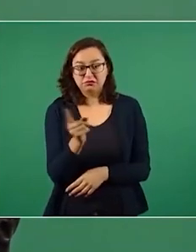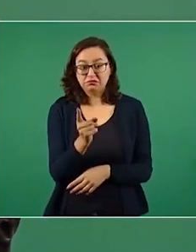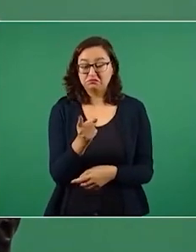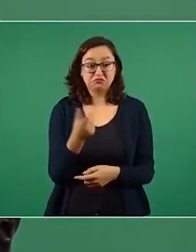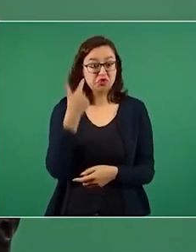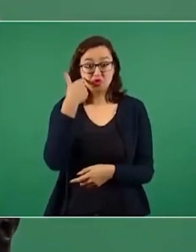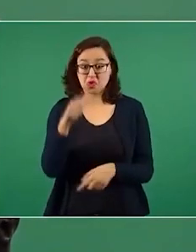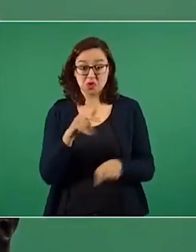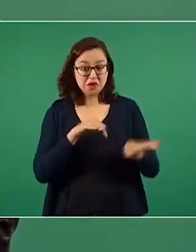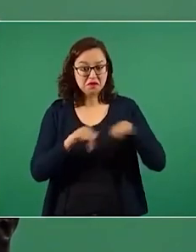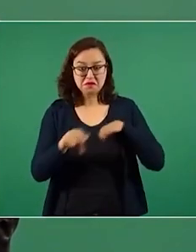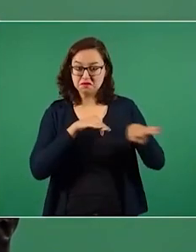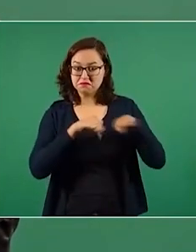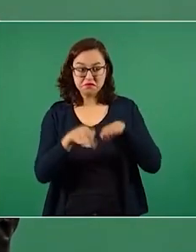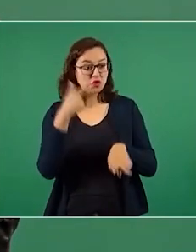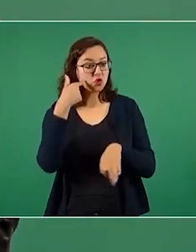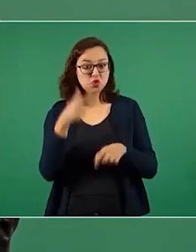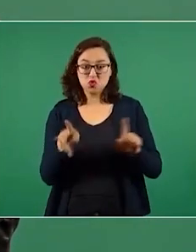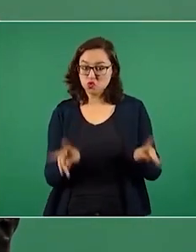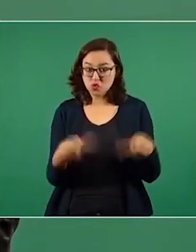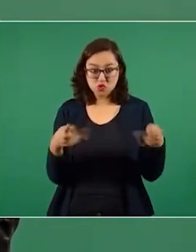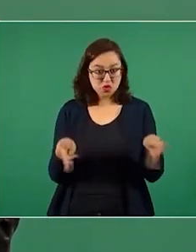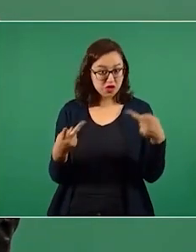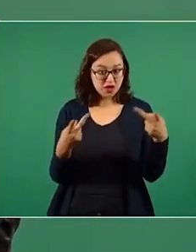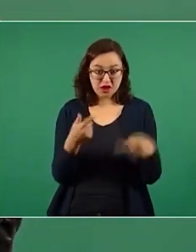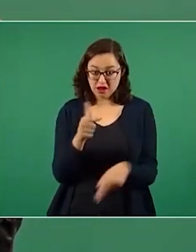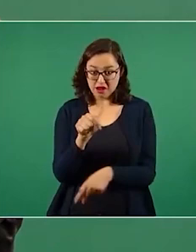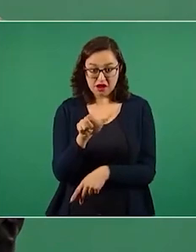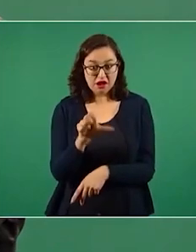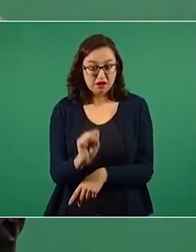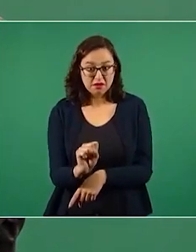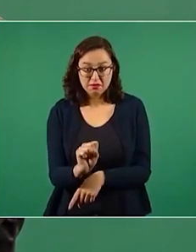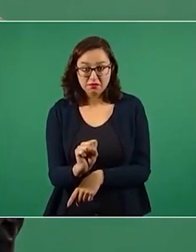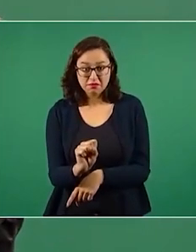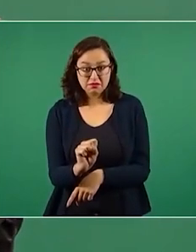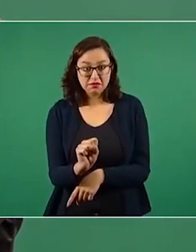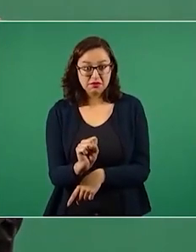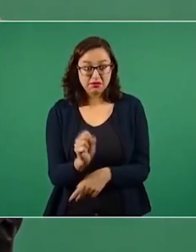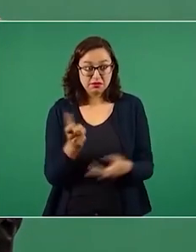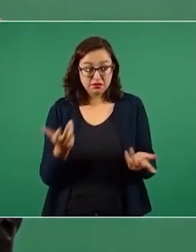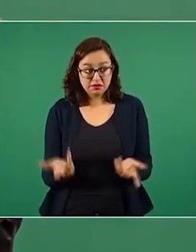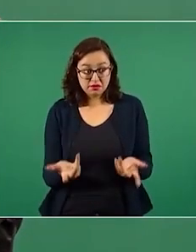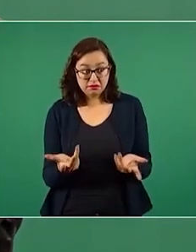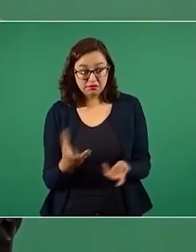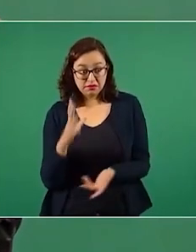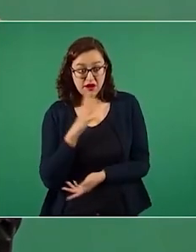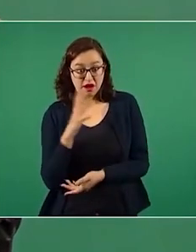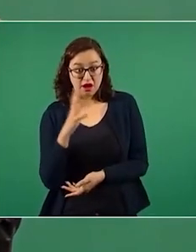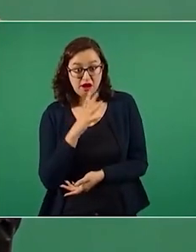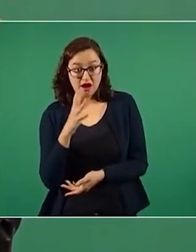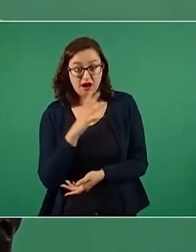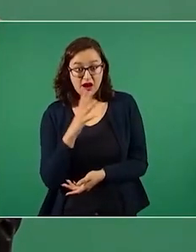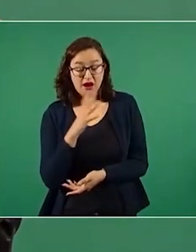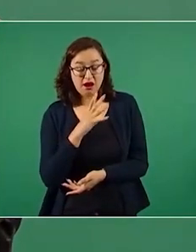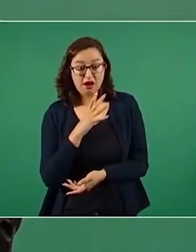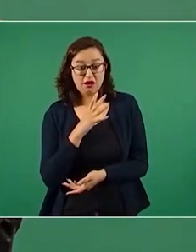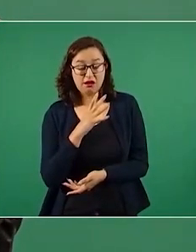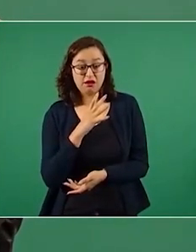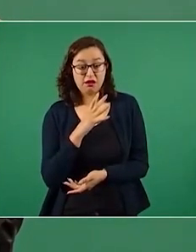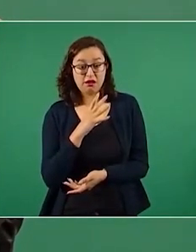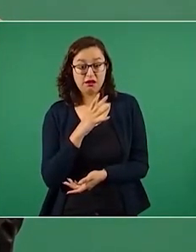nieguen a cumplir con